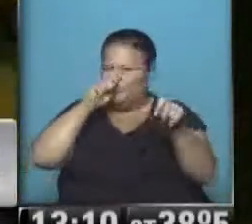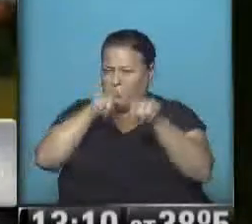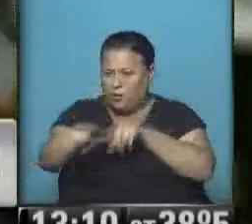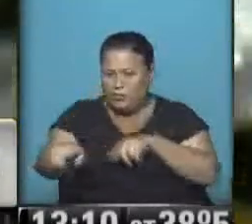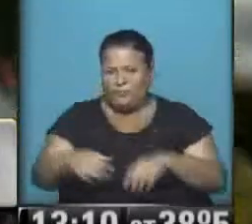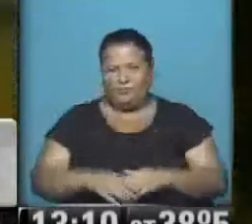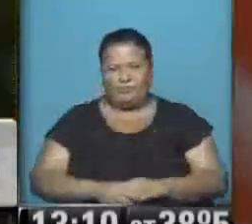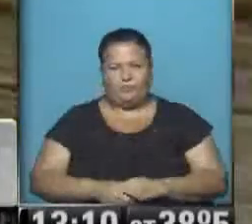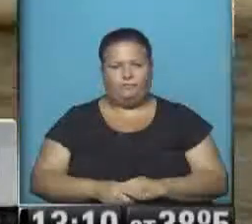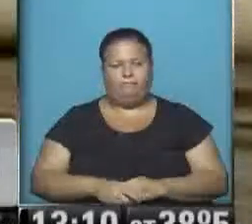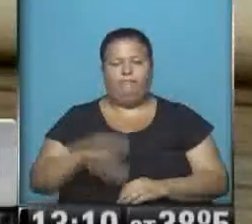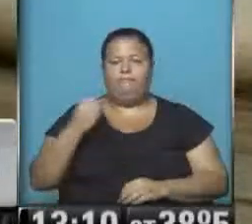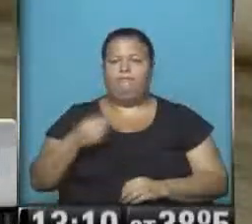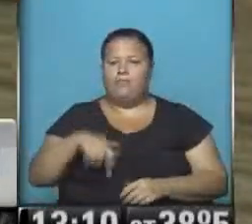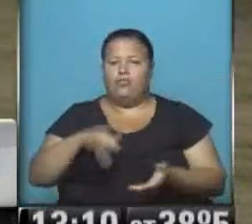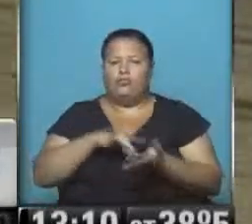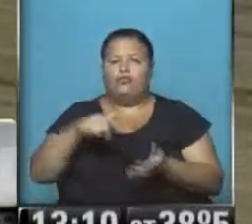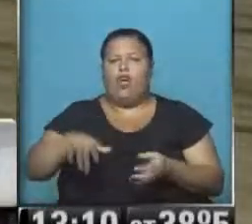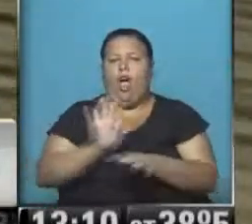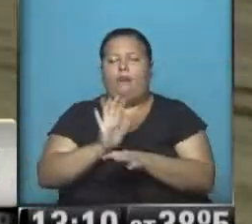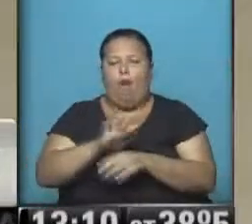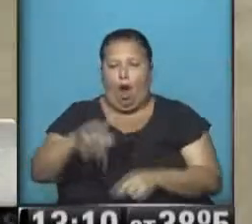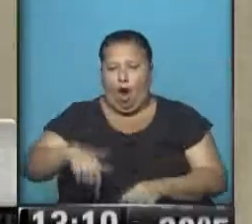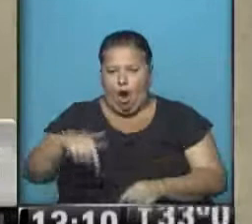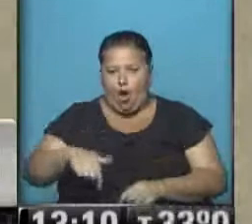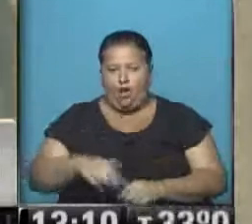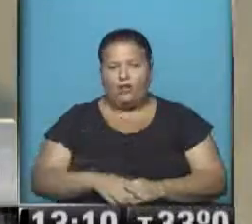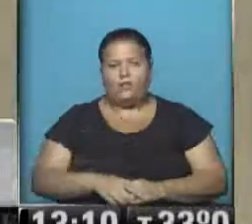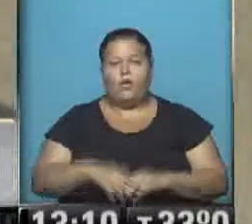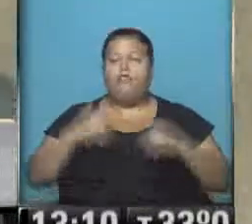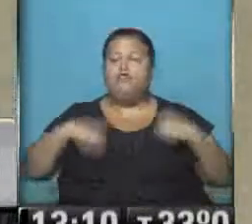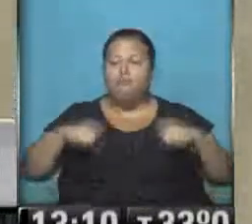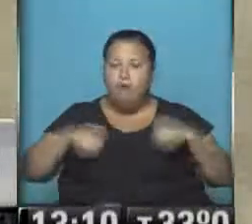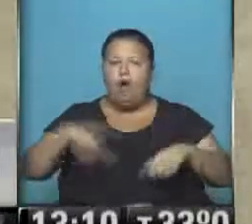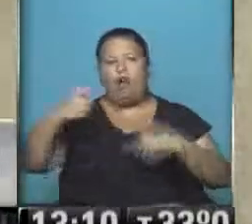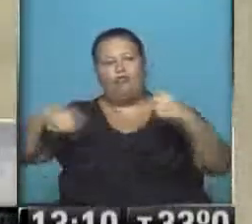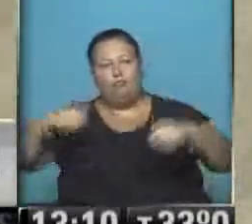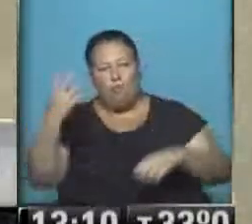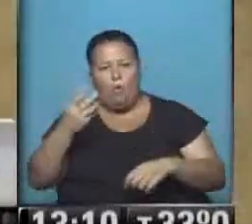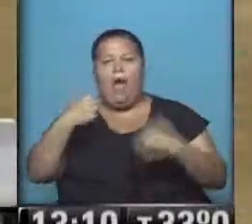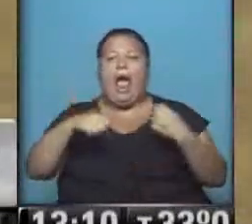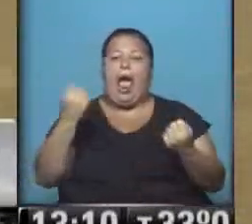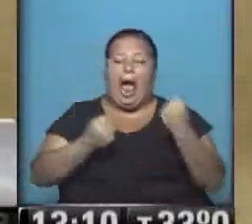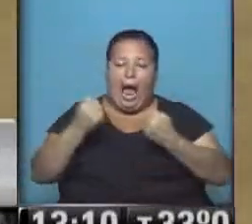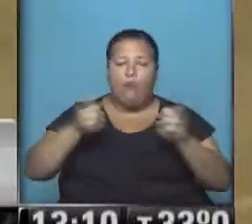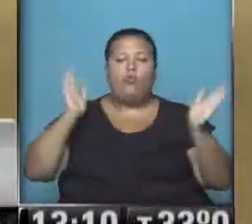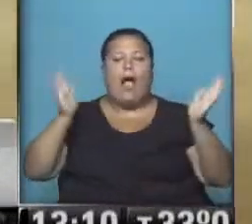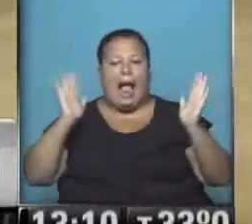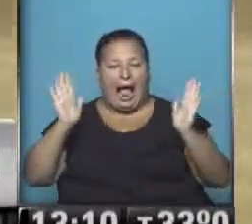para lo que les está tocando prácticamente hoy a las motos y los cuatriciclos, porque autos y camiones